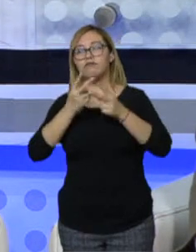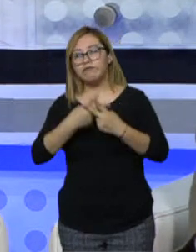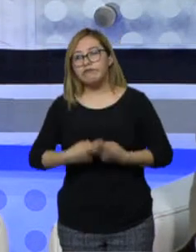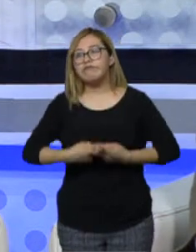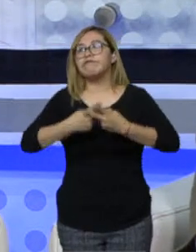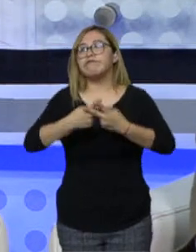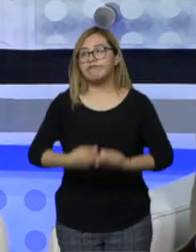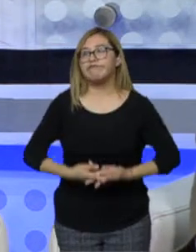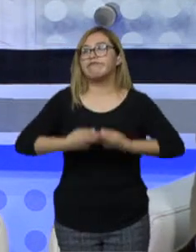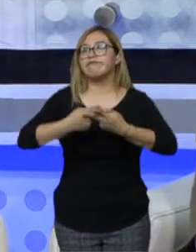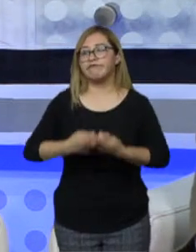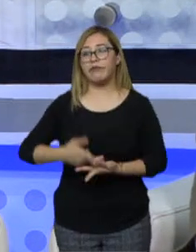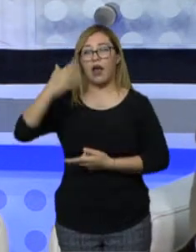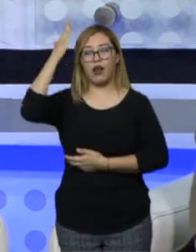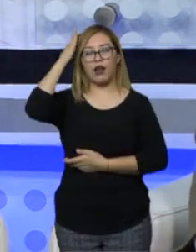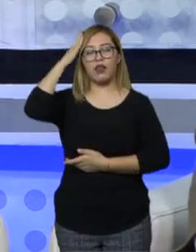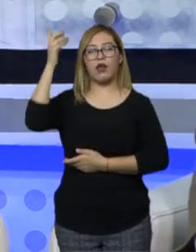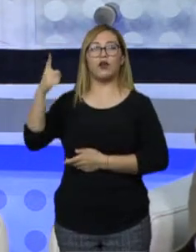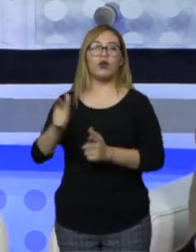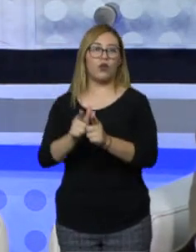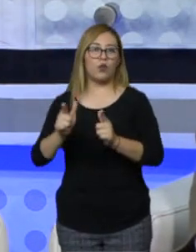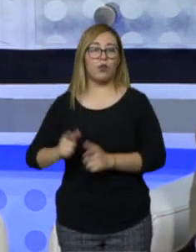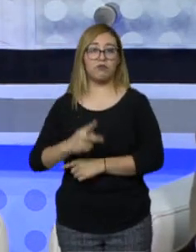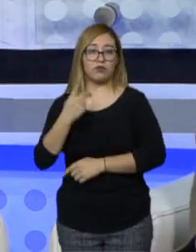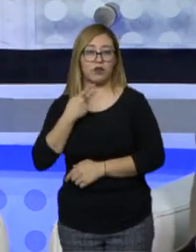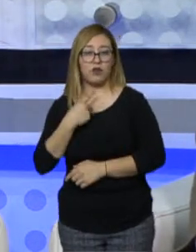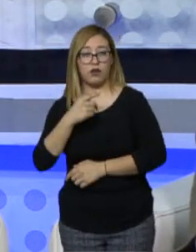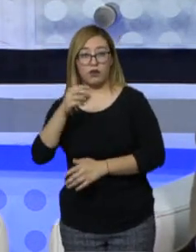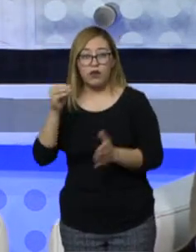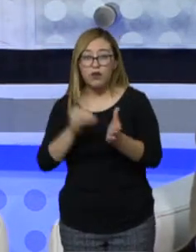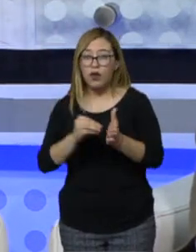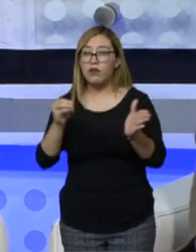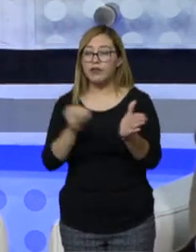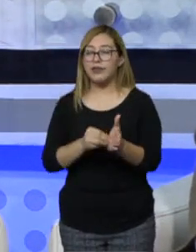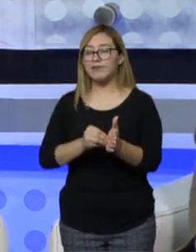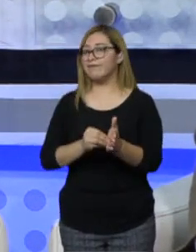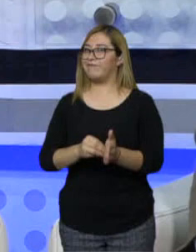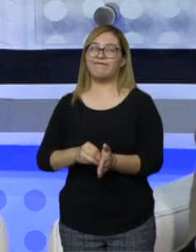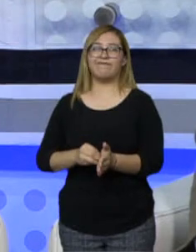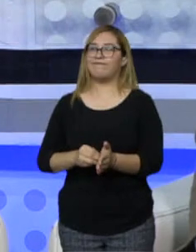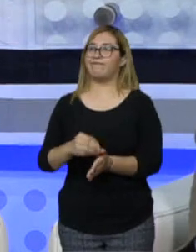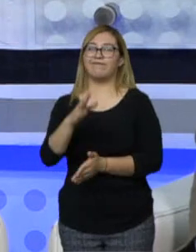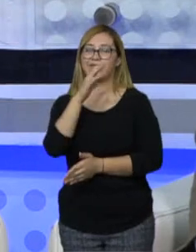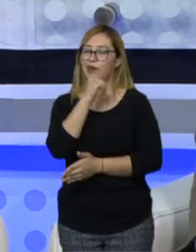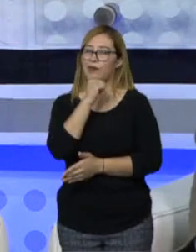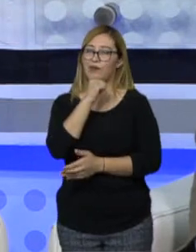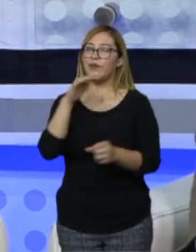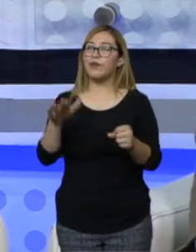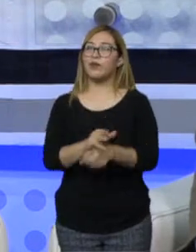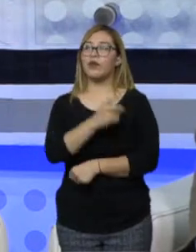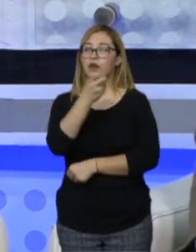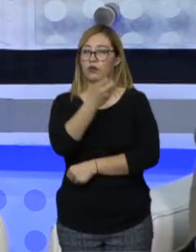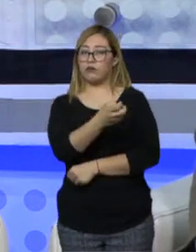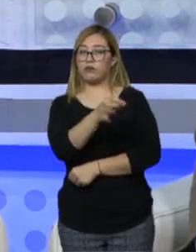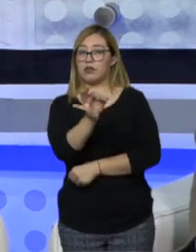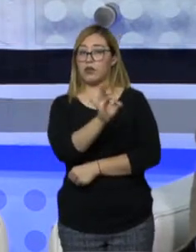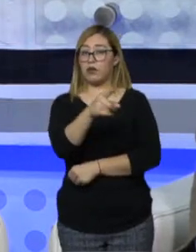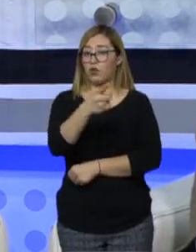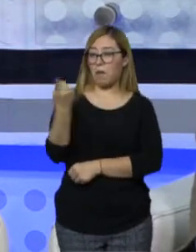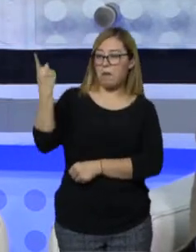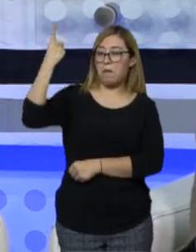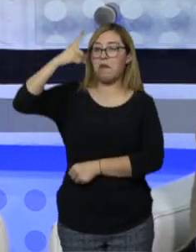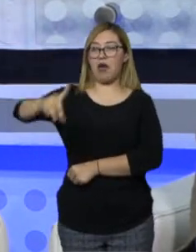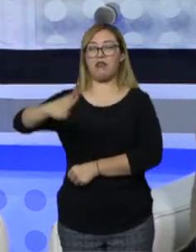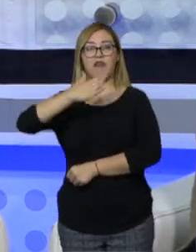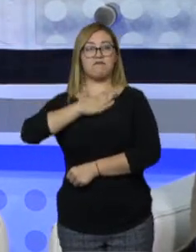líderes de partidos y no vamos a pararnos ya en tus actividades, porque no se trata de que tú quieras imponerte,